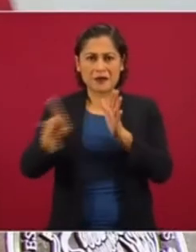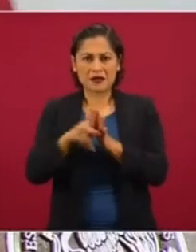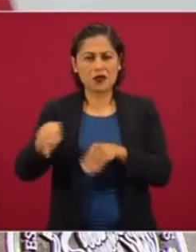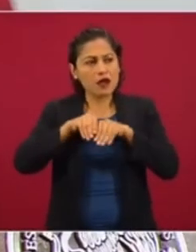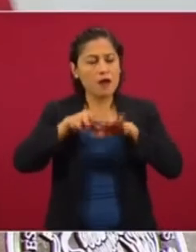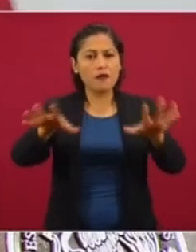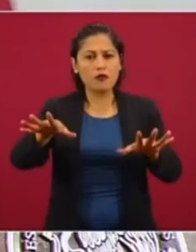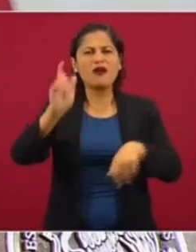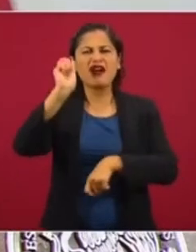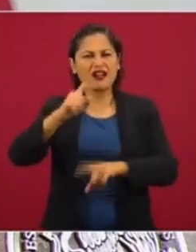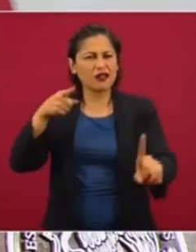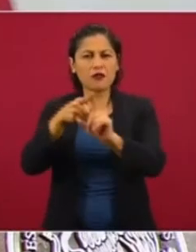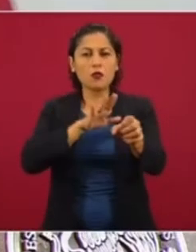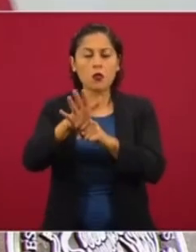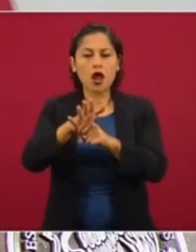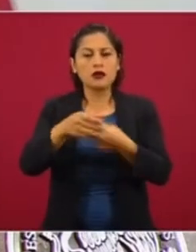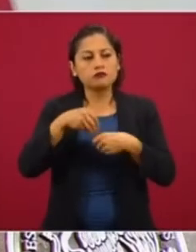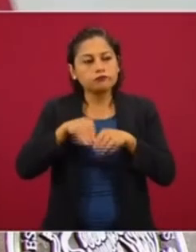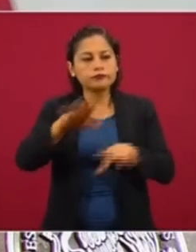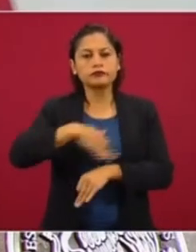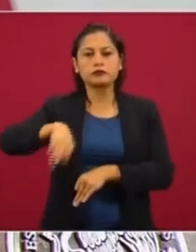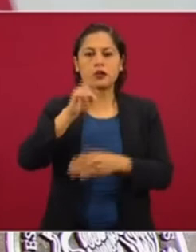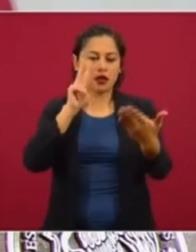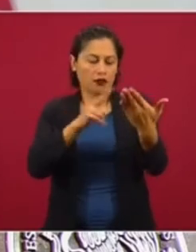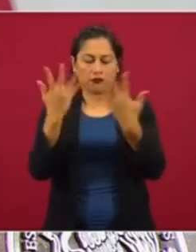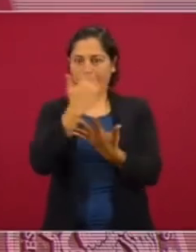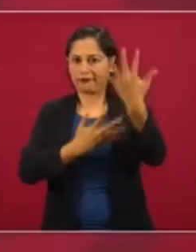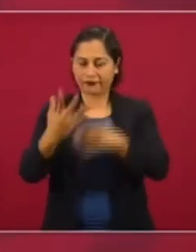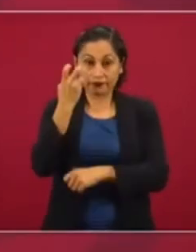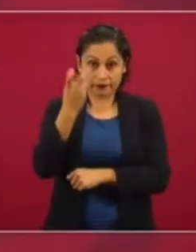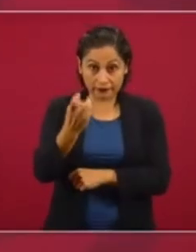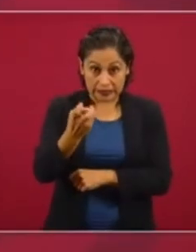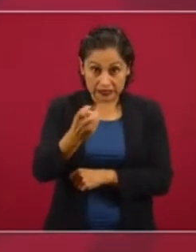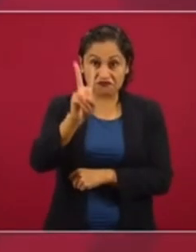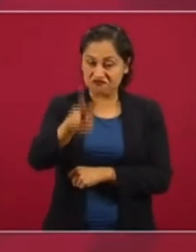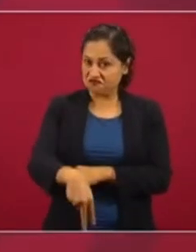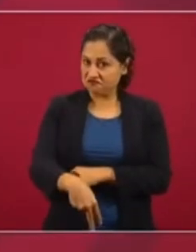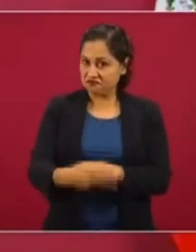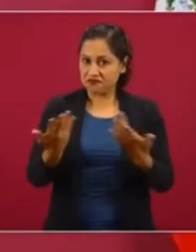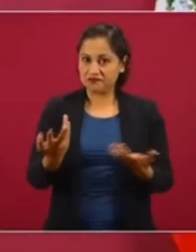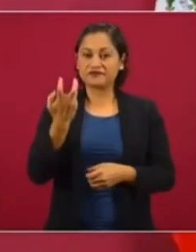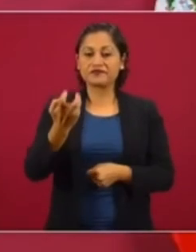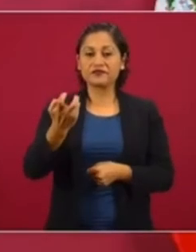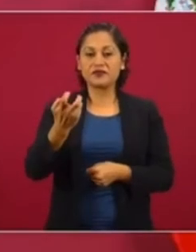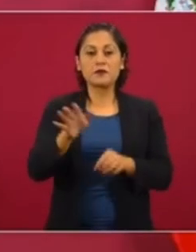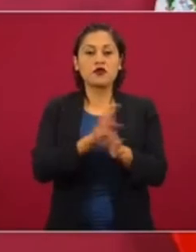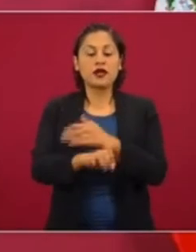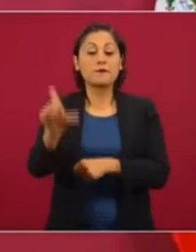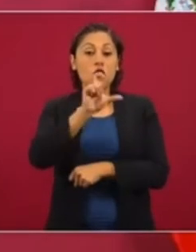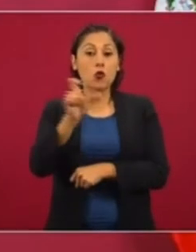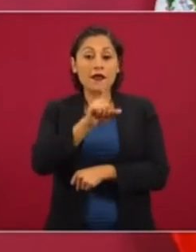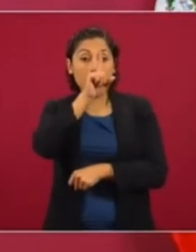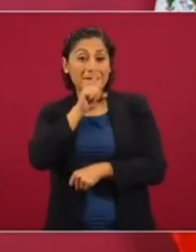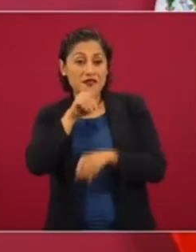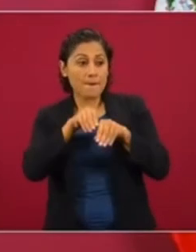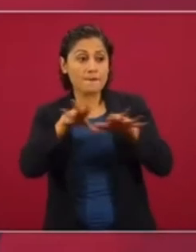Confundir. Es el ampa del periodismo. Y la máxima de que la calumnia, cuando no mancha, tizna.